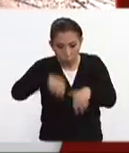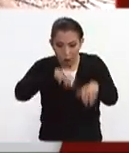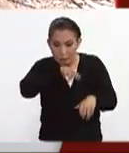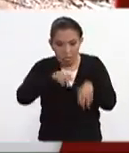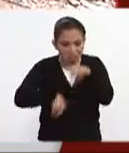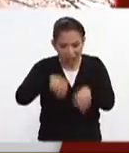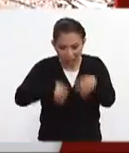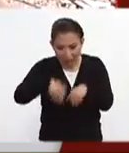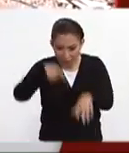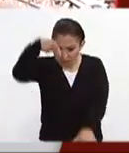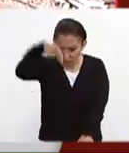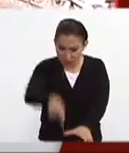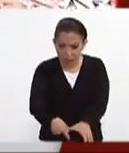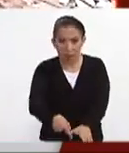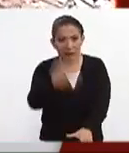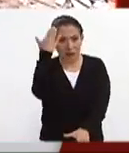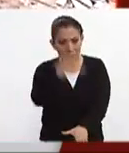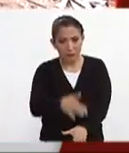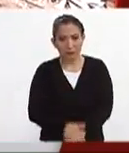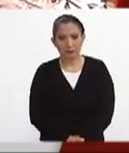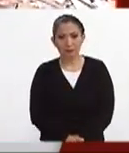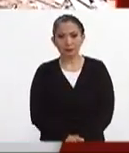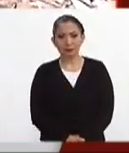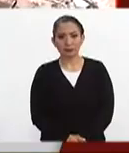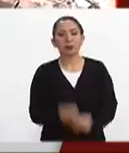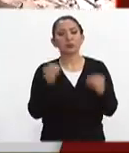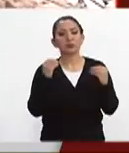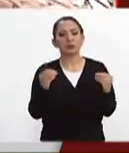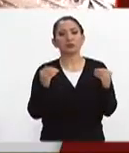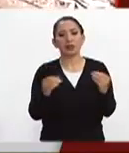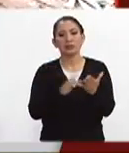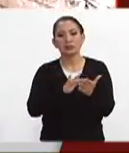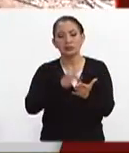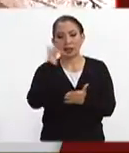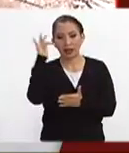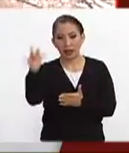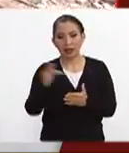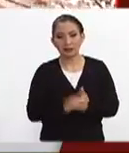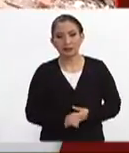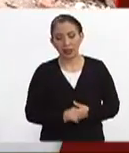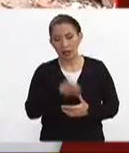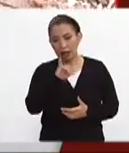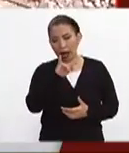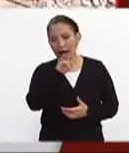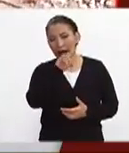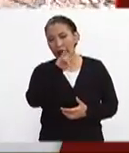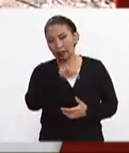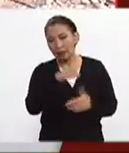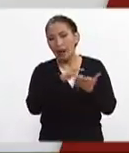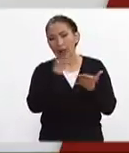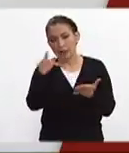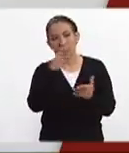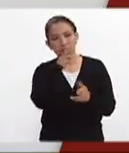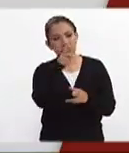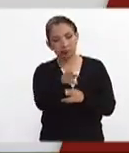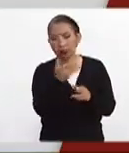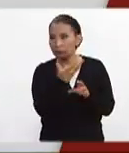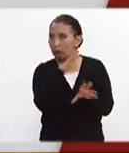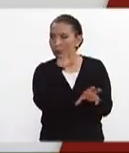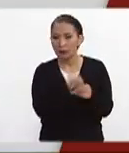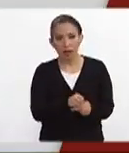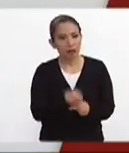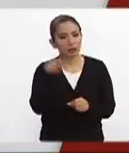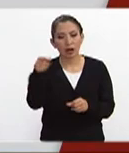rápida y muy determinada papi Ana pues muchísimas gracias si Jacqueline muchísimas gracias por este reporte muy